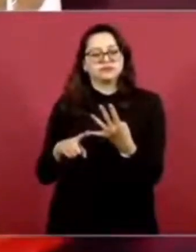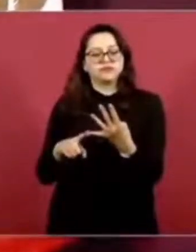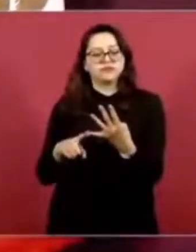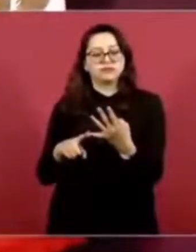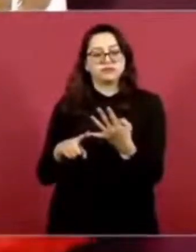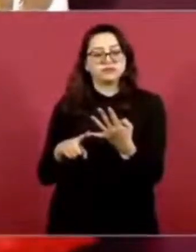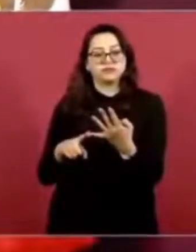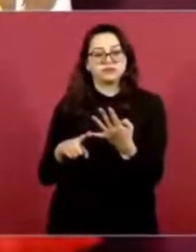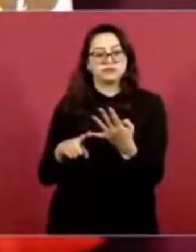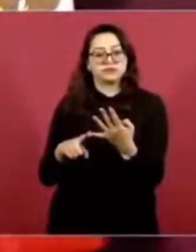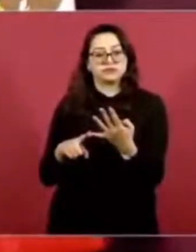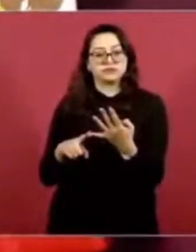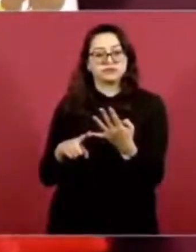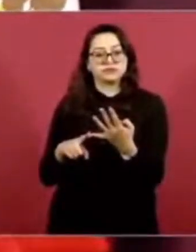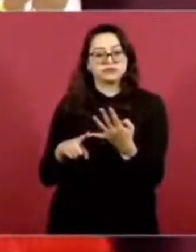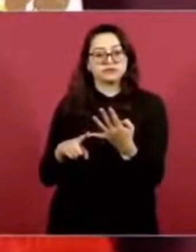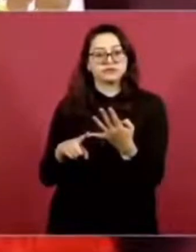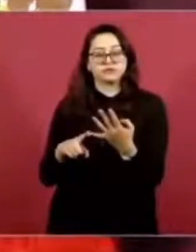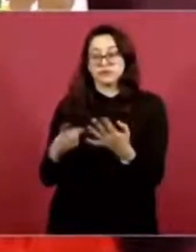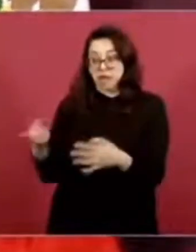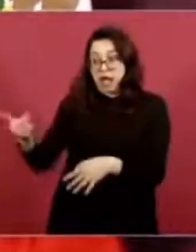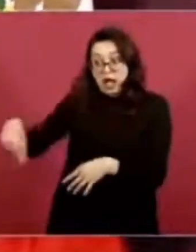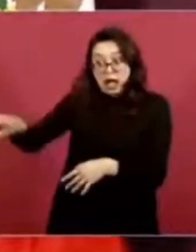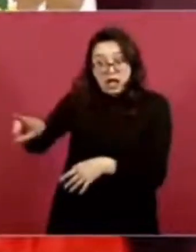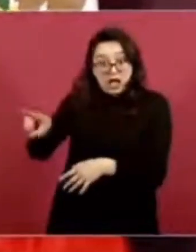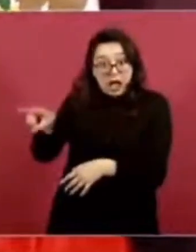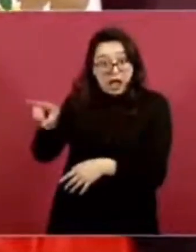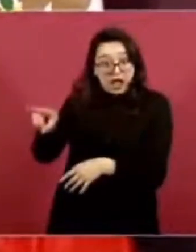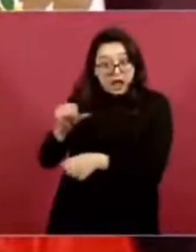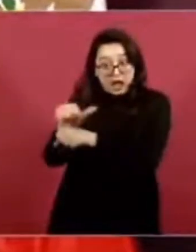Y quienes apoyan eso,